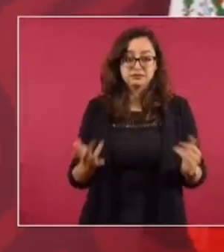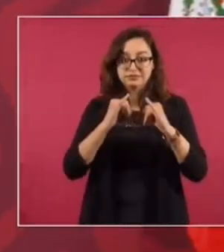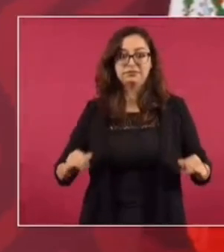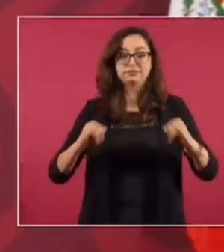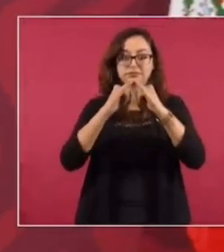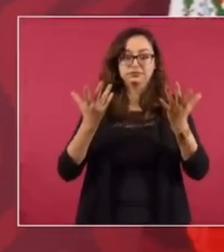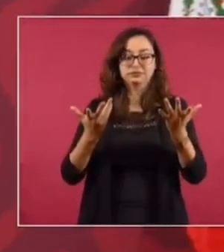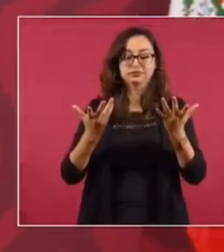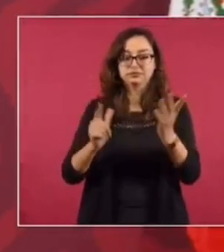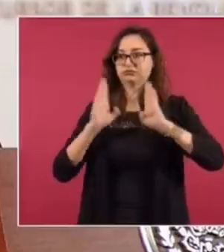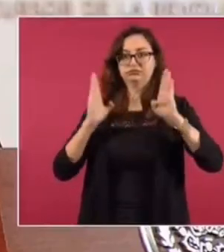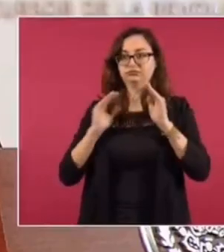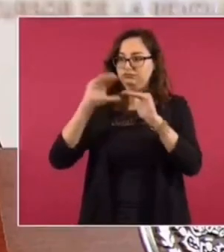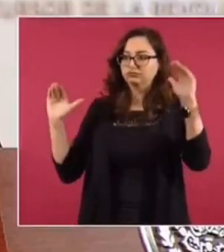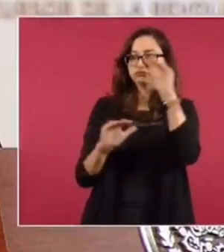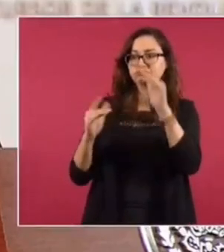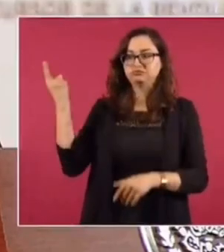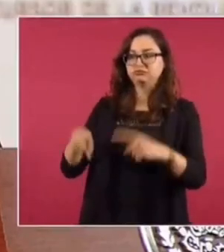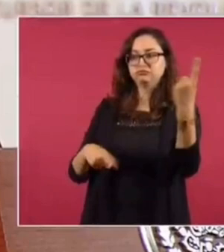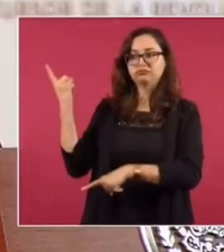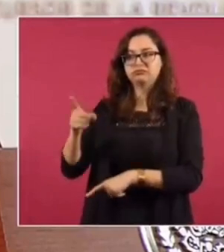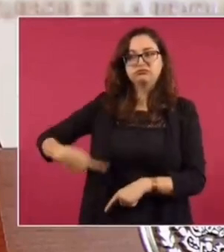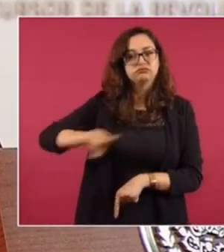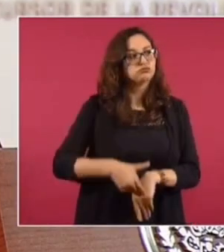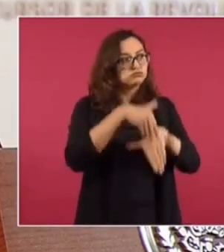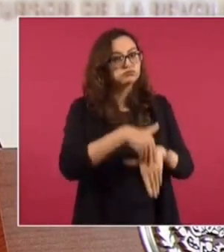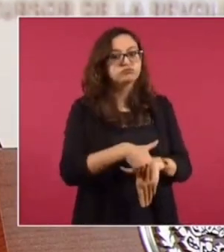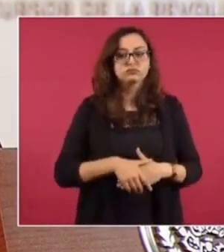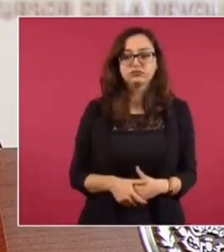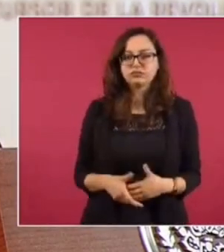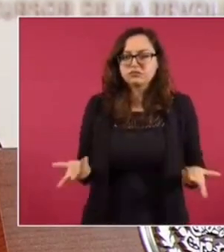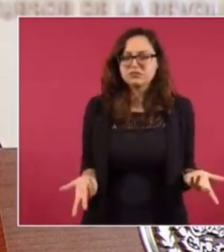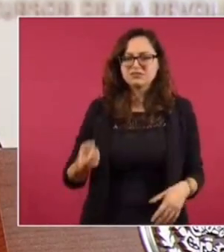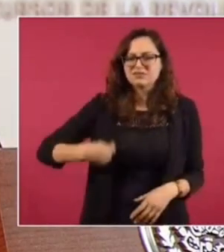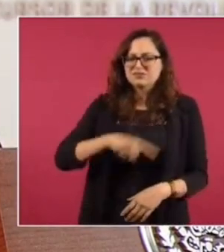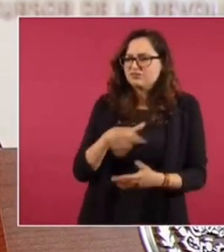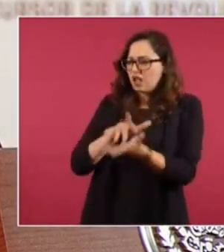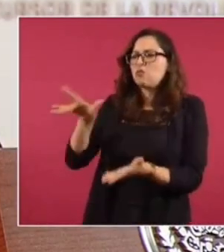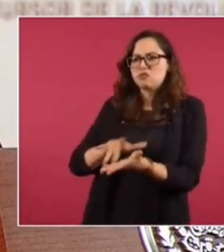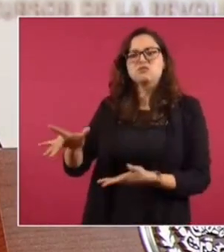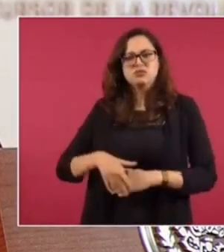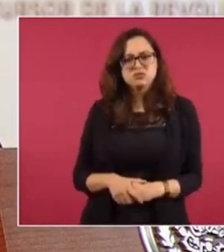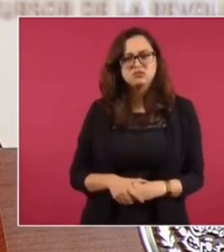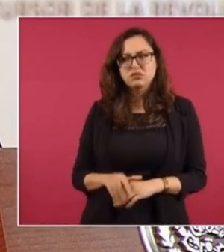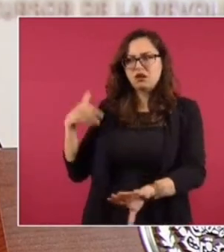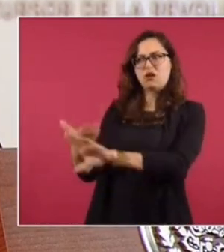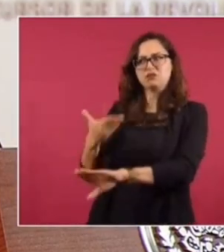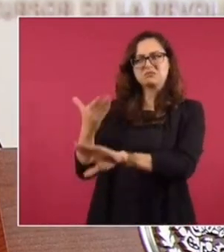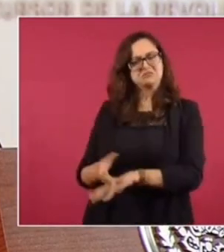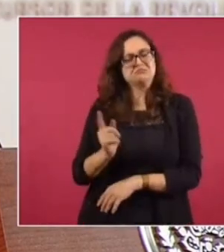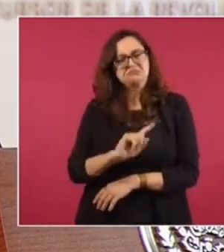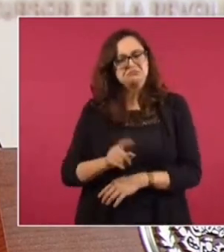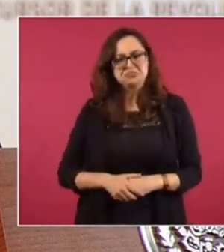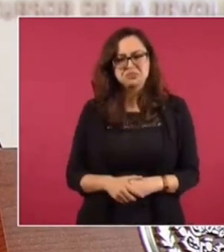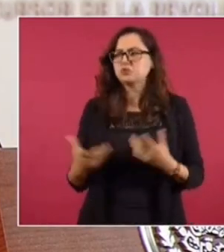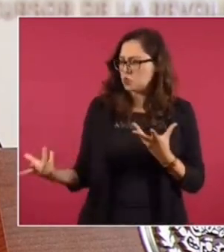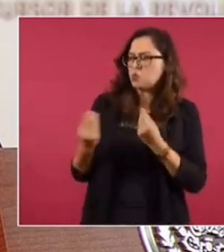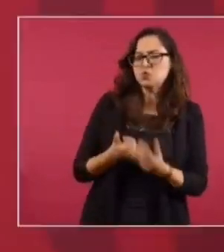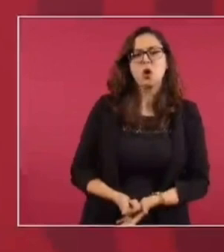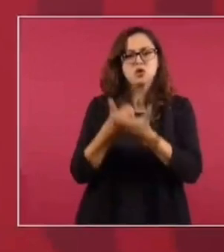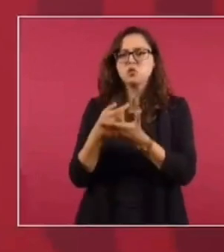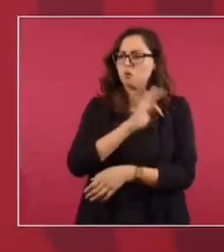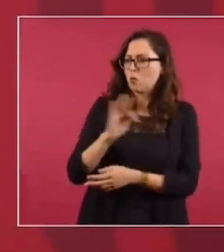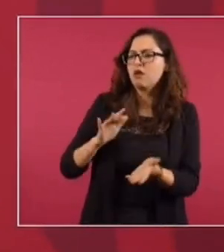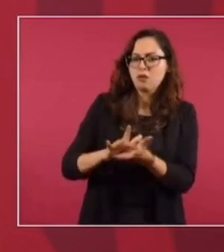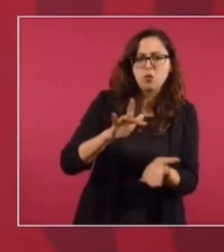constitucionales y a las leyes. Entonces, no tenemos por qué no apoyarnos en el ejército, en la marina,